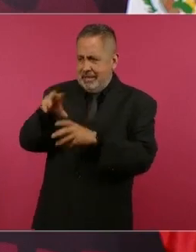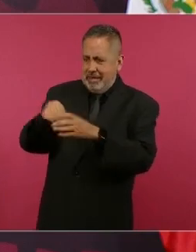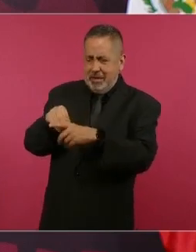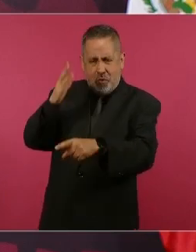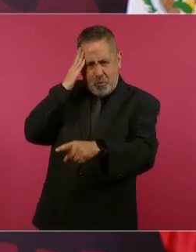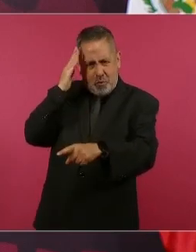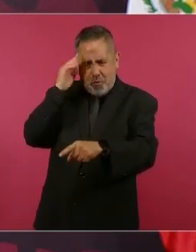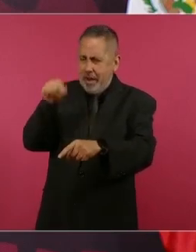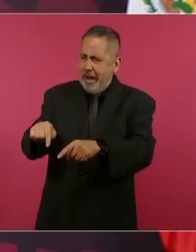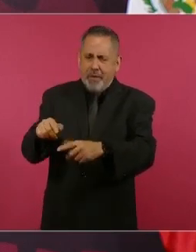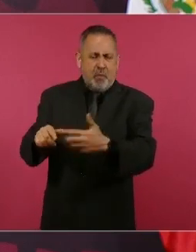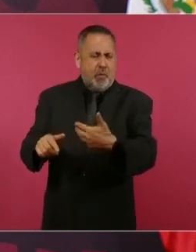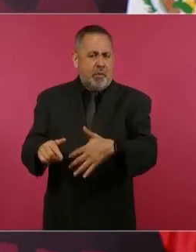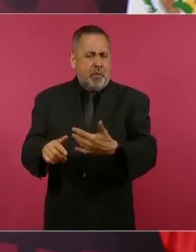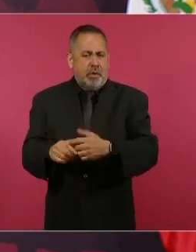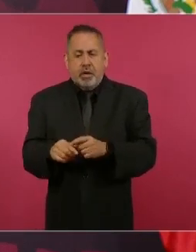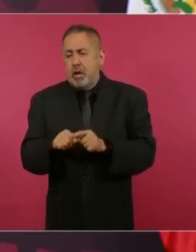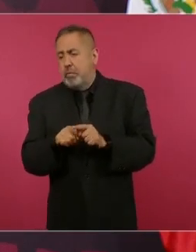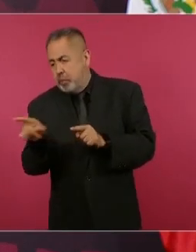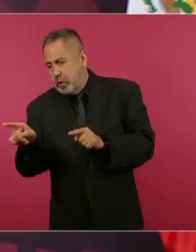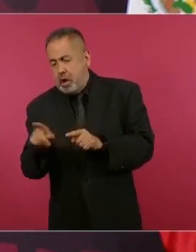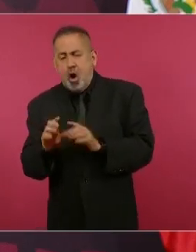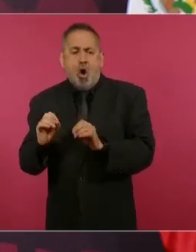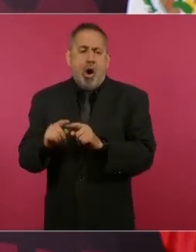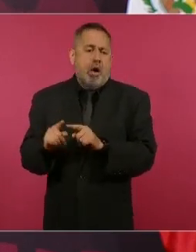y luego